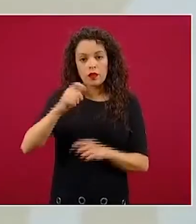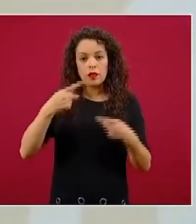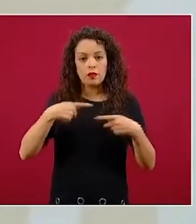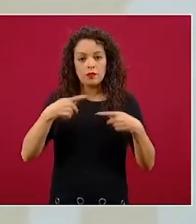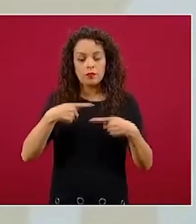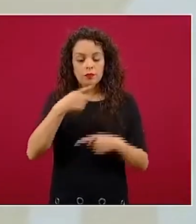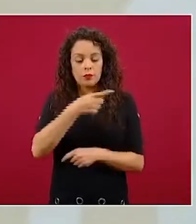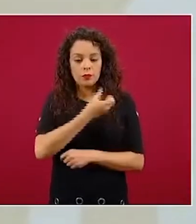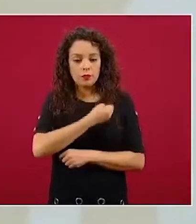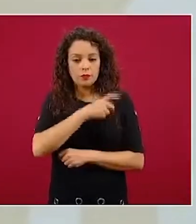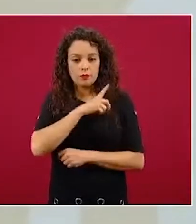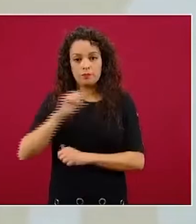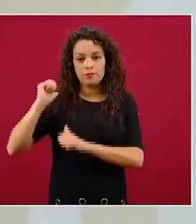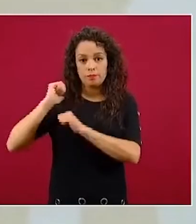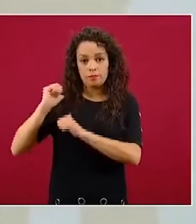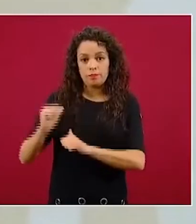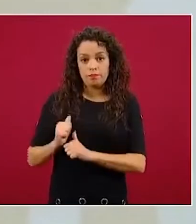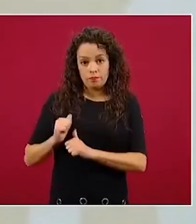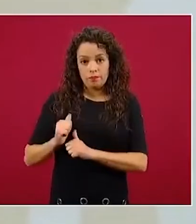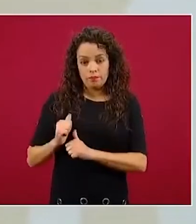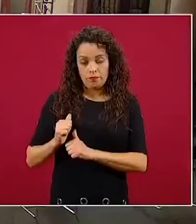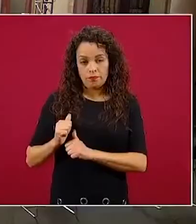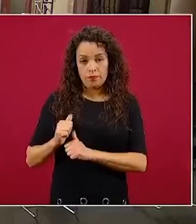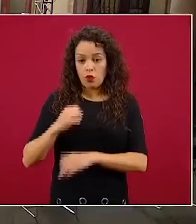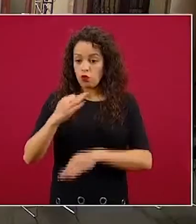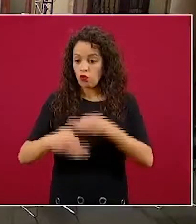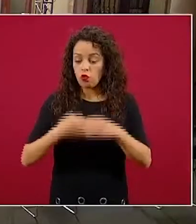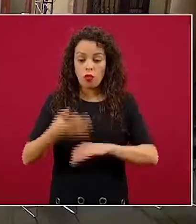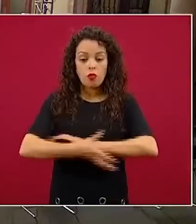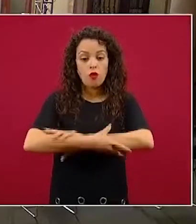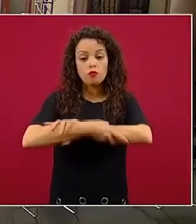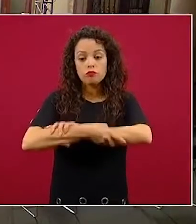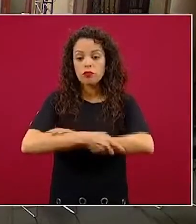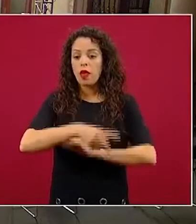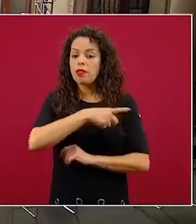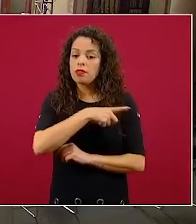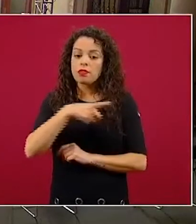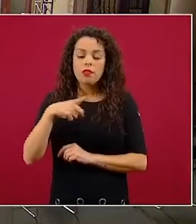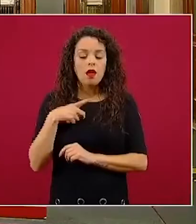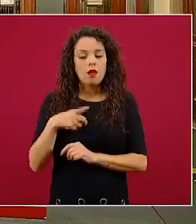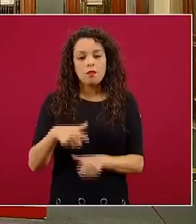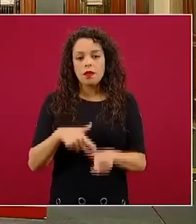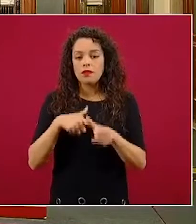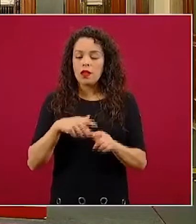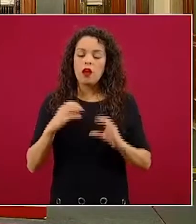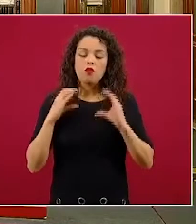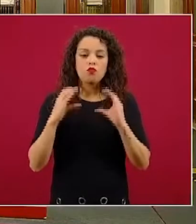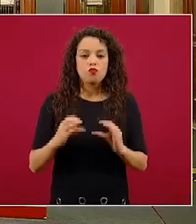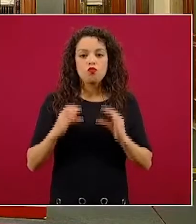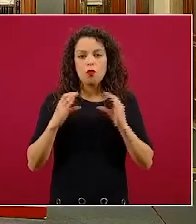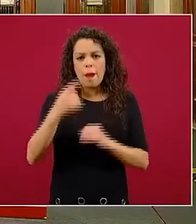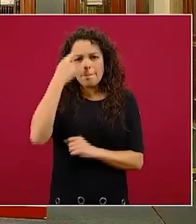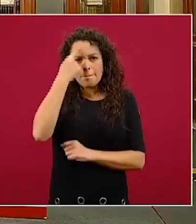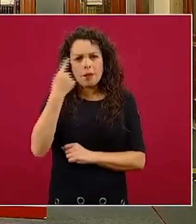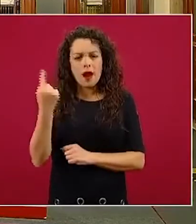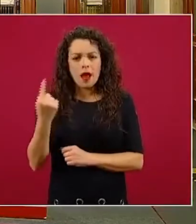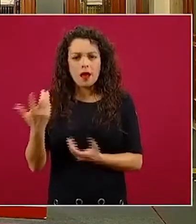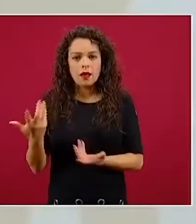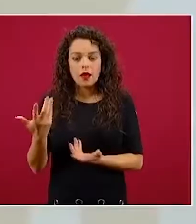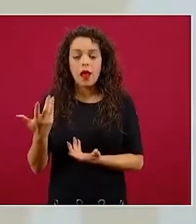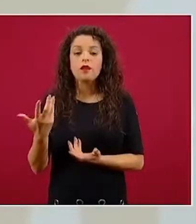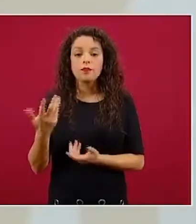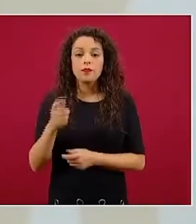manera solidaria, debemos seguir estas recomendaciones para mantener la capacidad